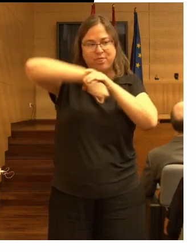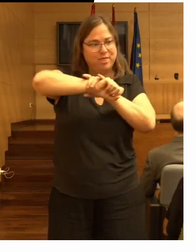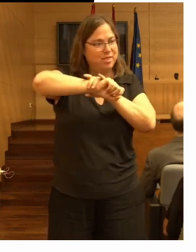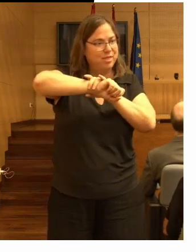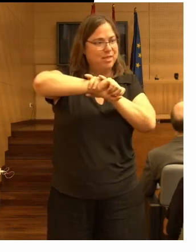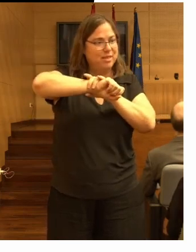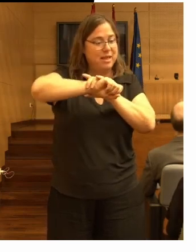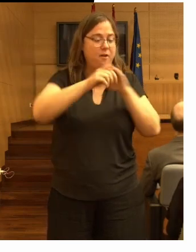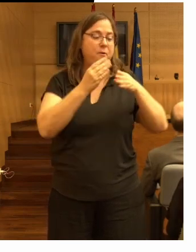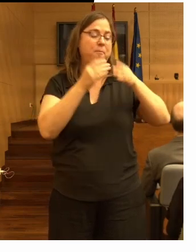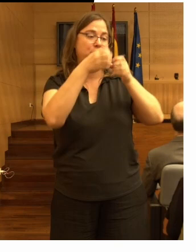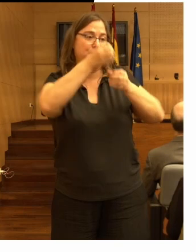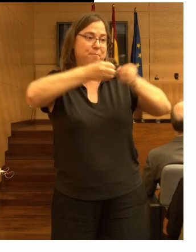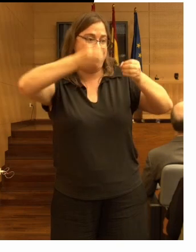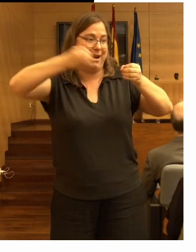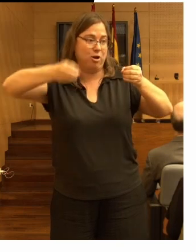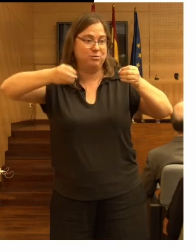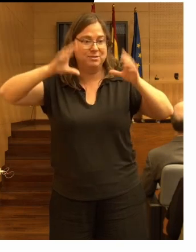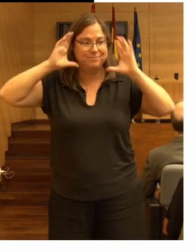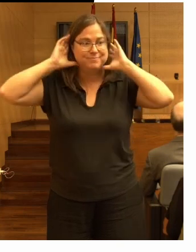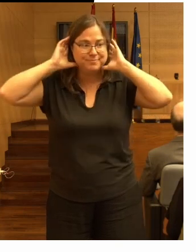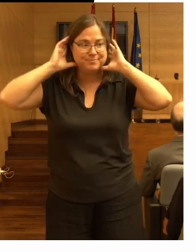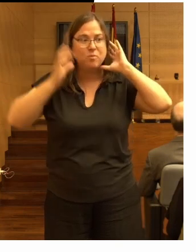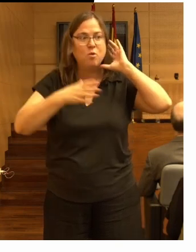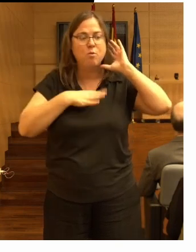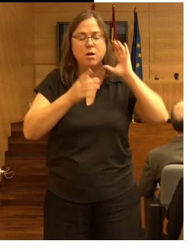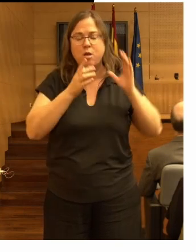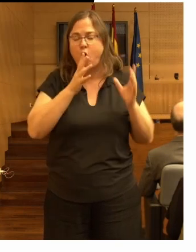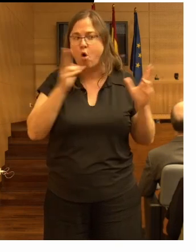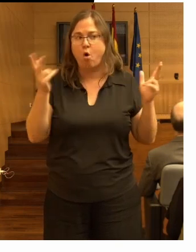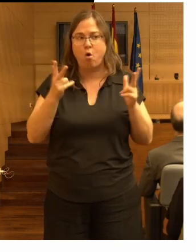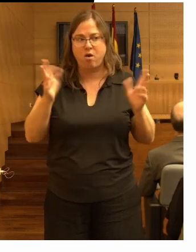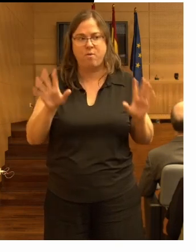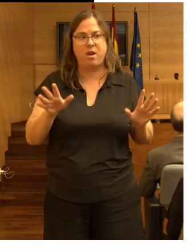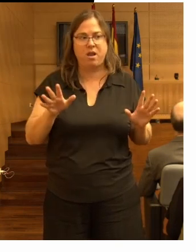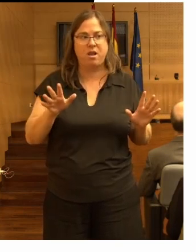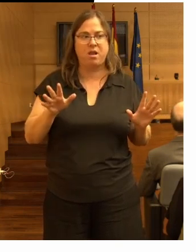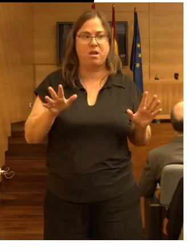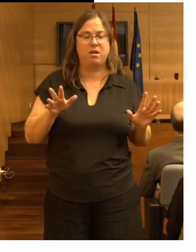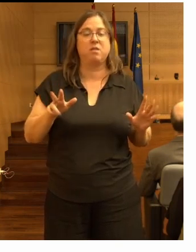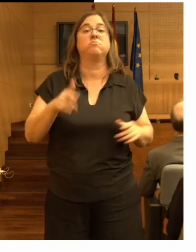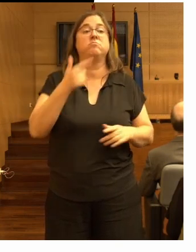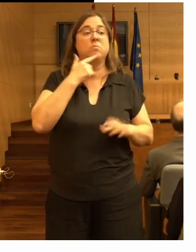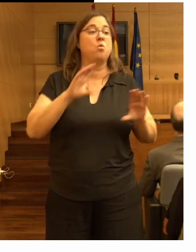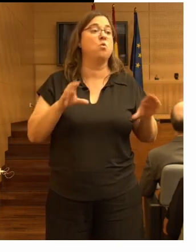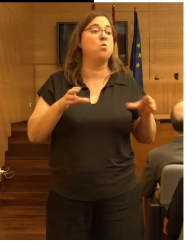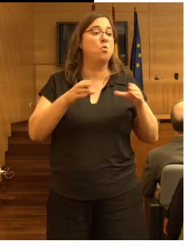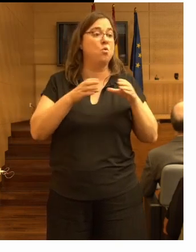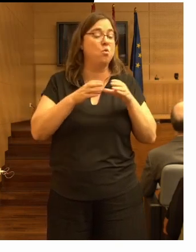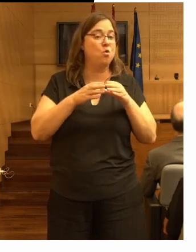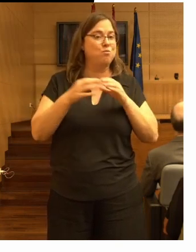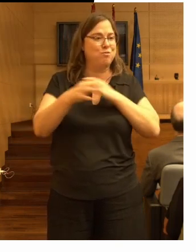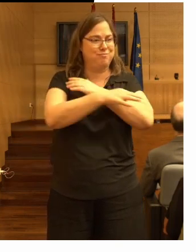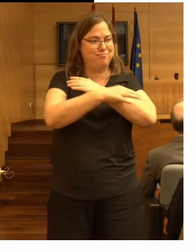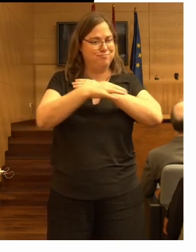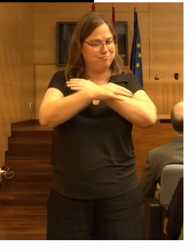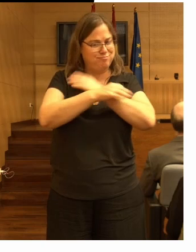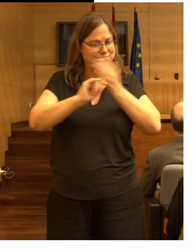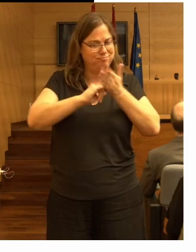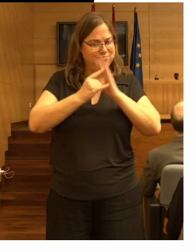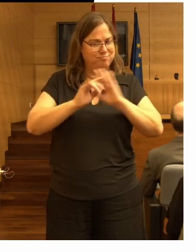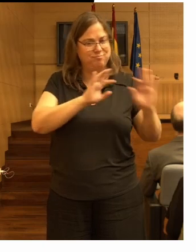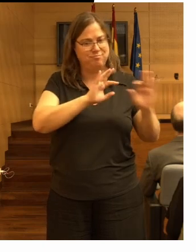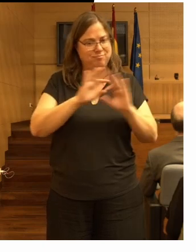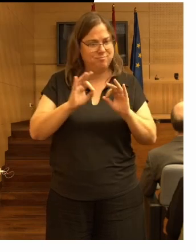los barroces y que había diseños horribles un grupo de ingenieros trabajó en esto